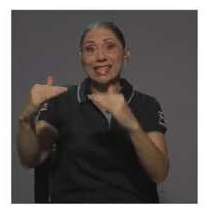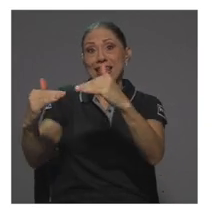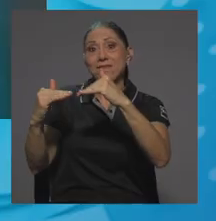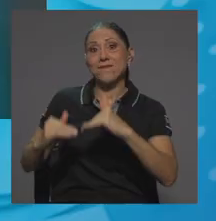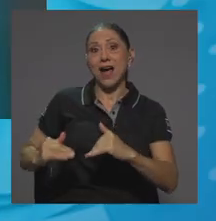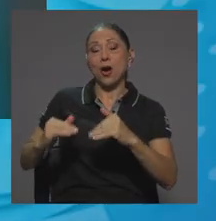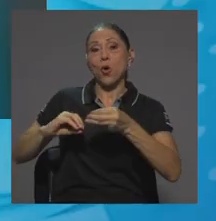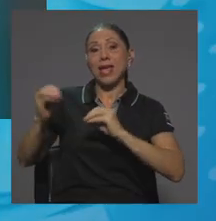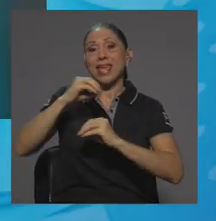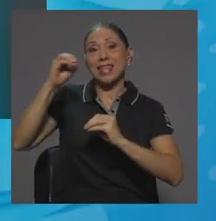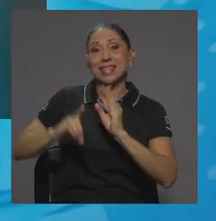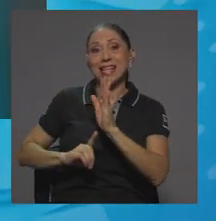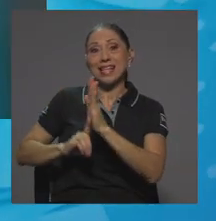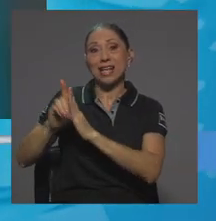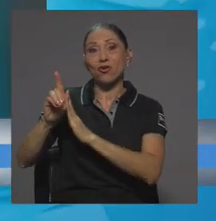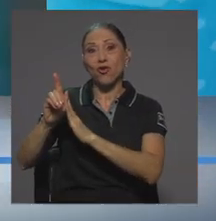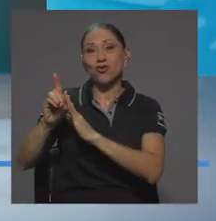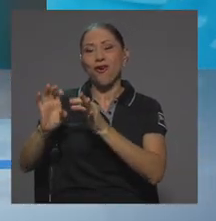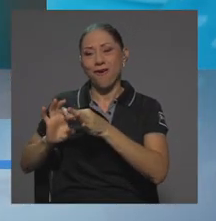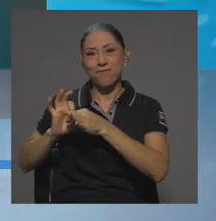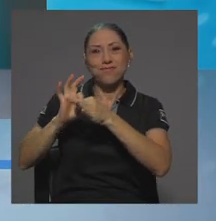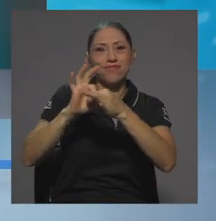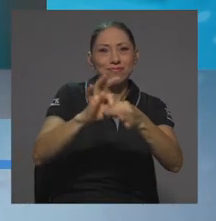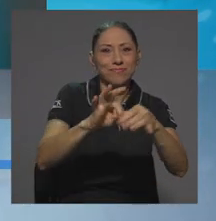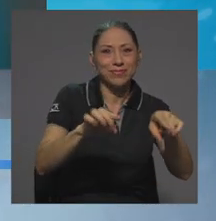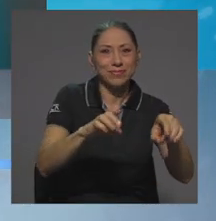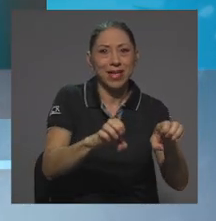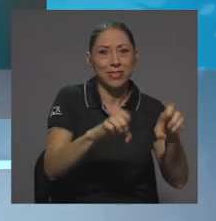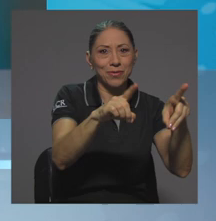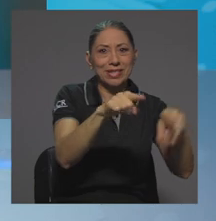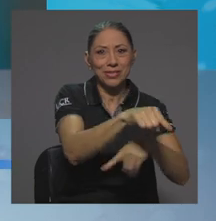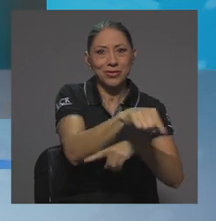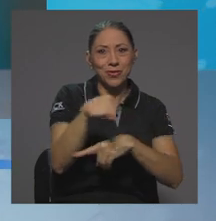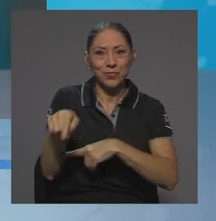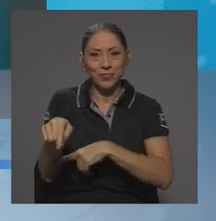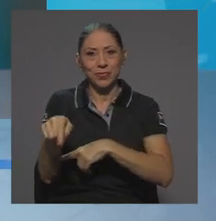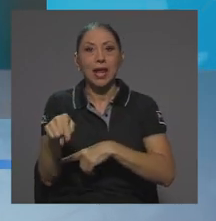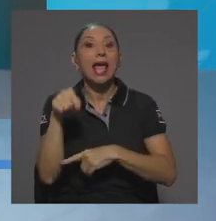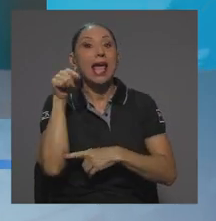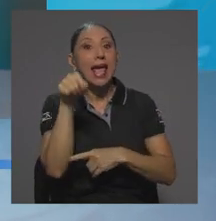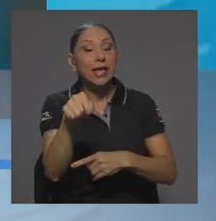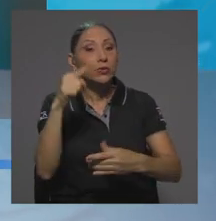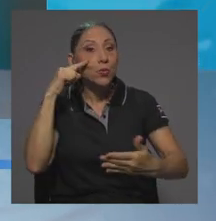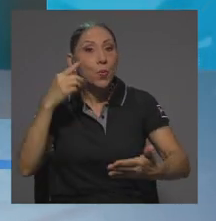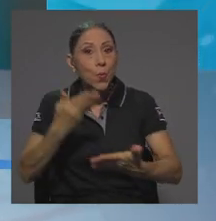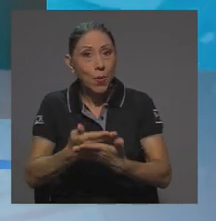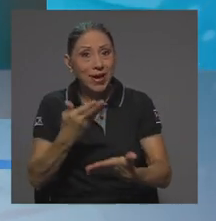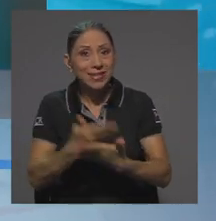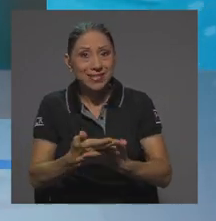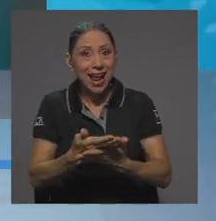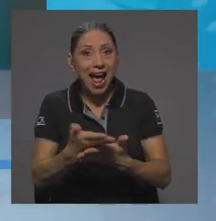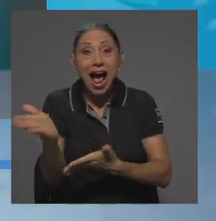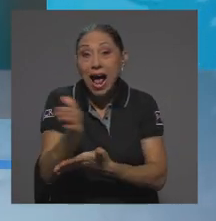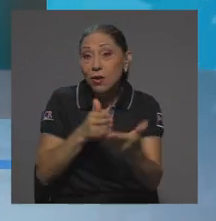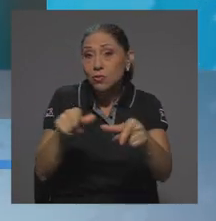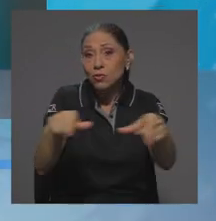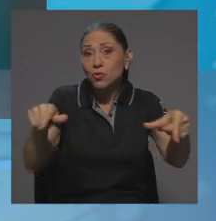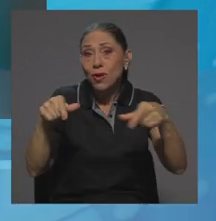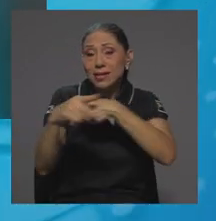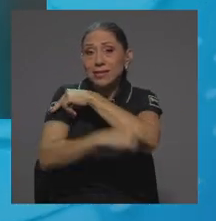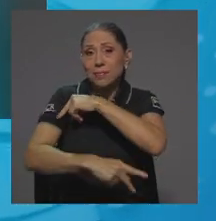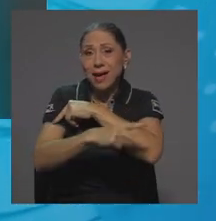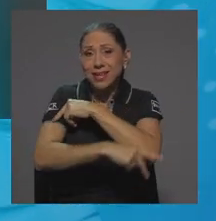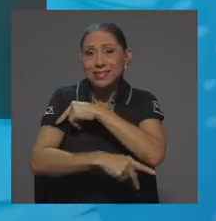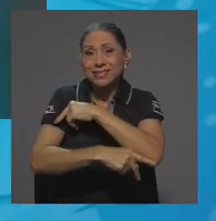Entonces, el tema de educación vinculada al desarrollo muestra, verdad, que hay partes del país que